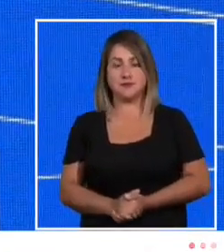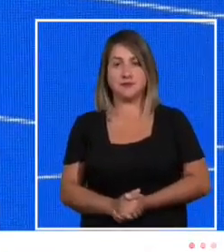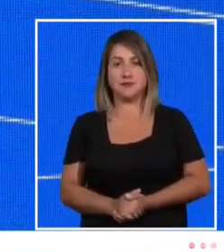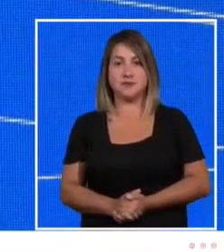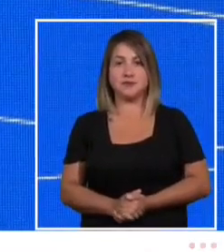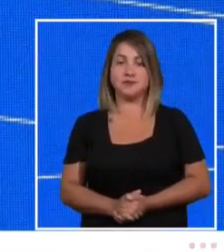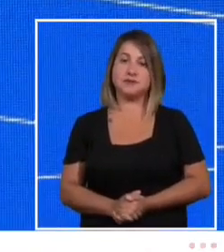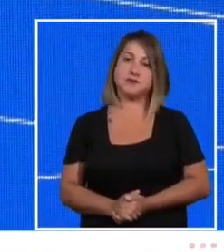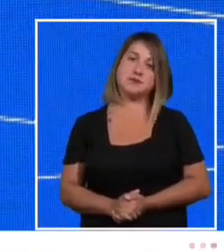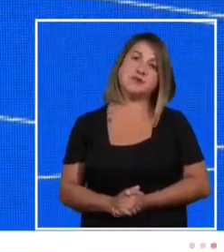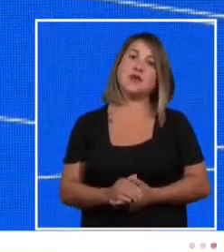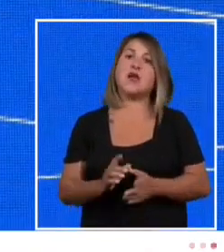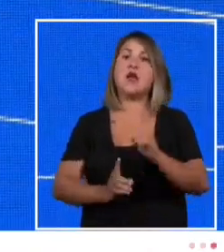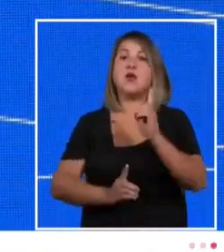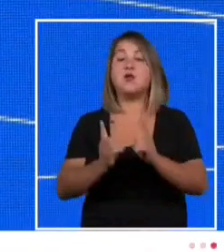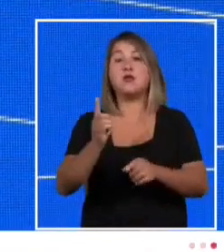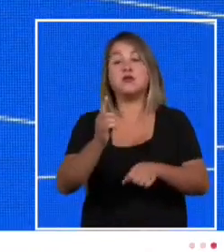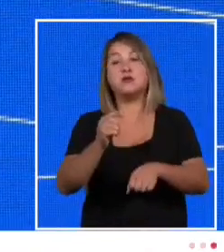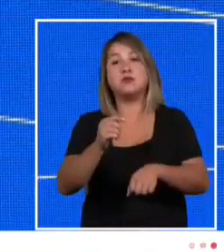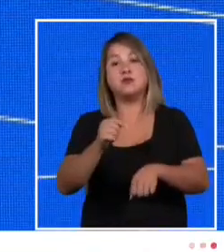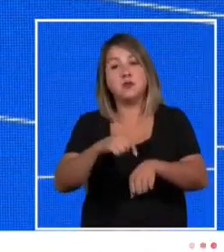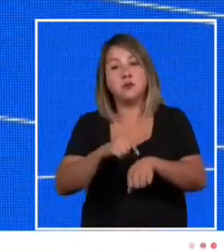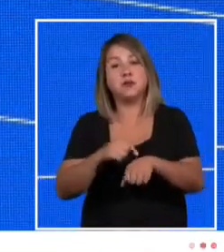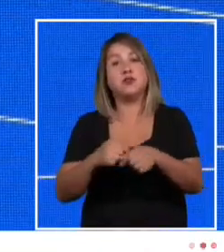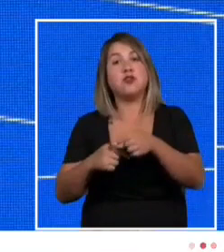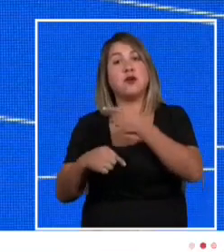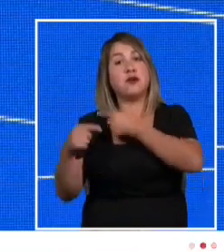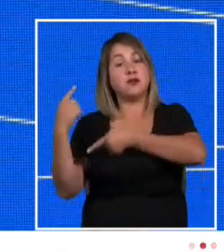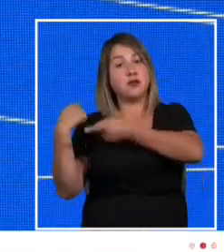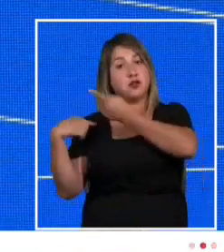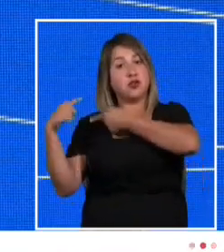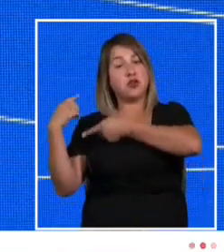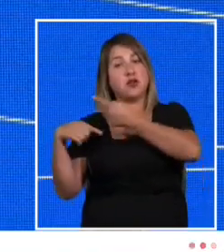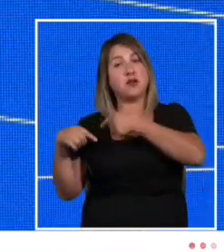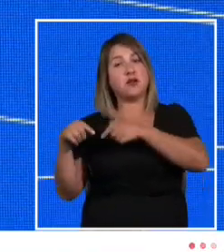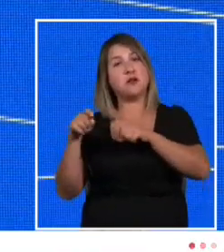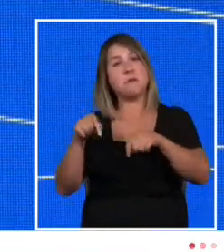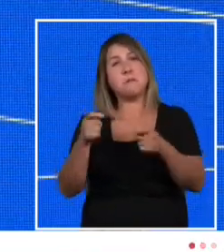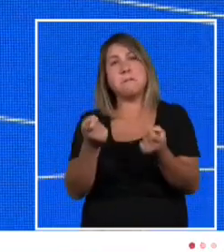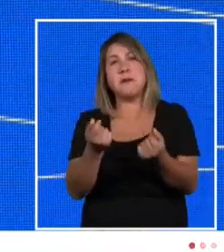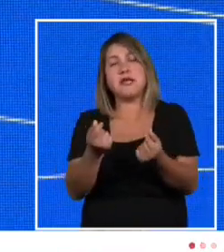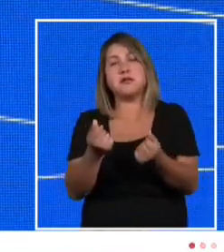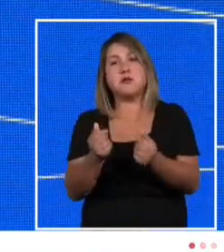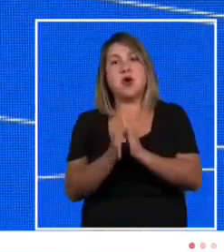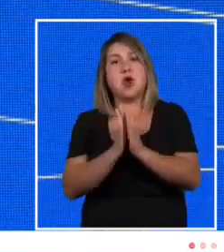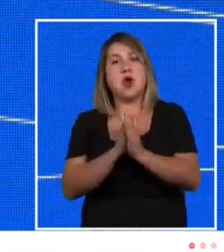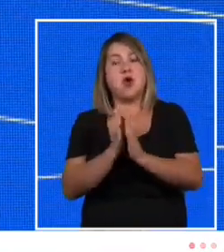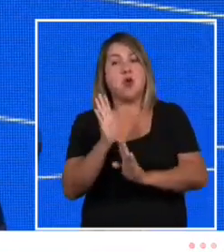Hay momentos en la historia en que esta pareciera acelerarse.